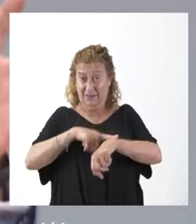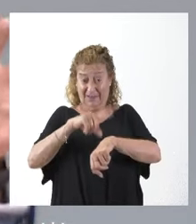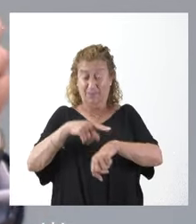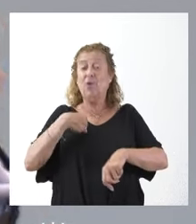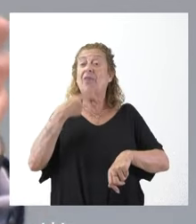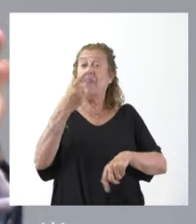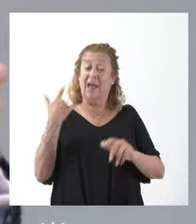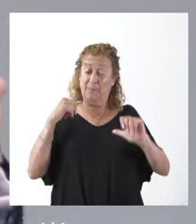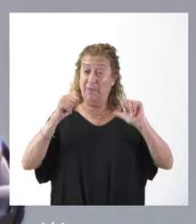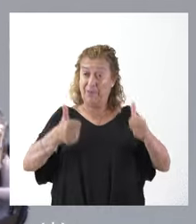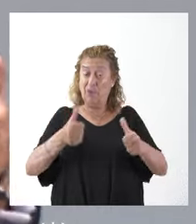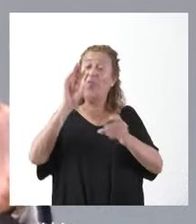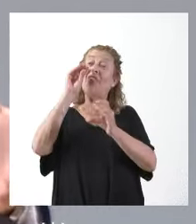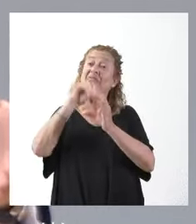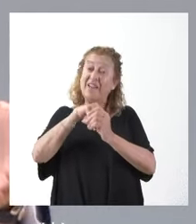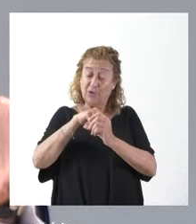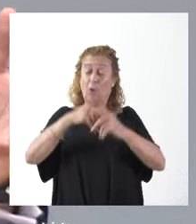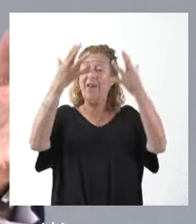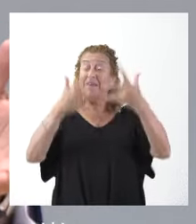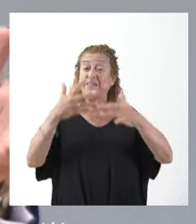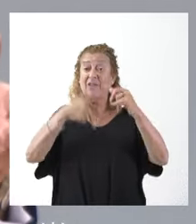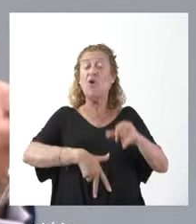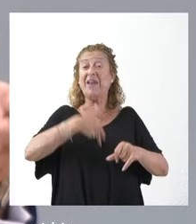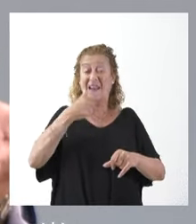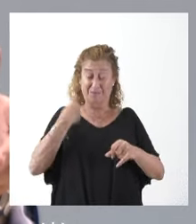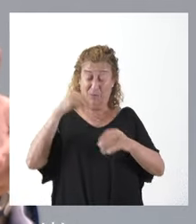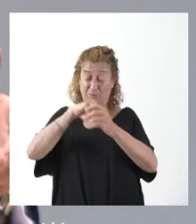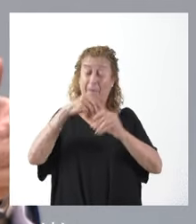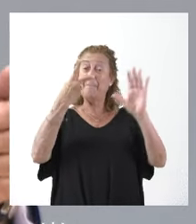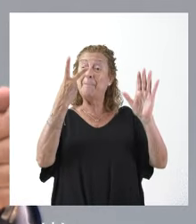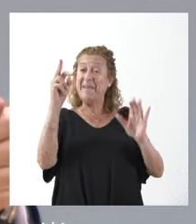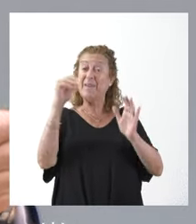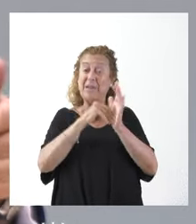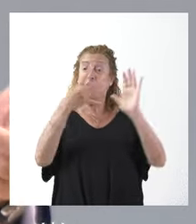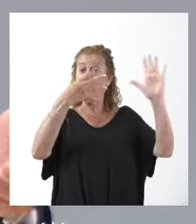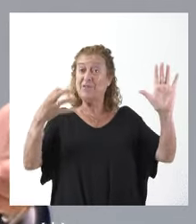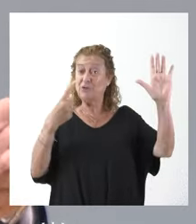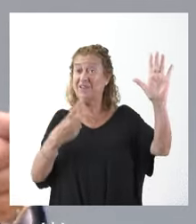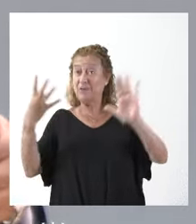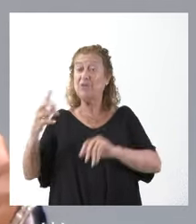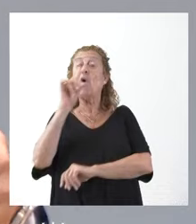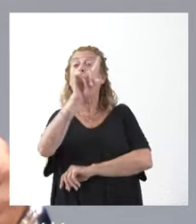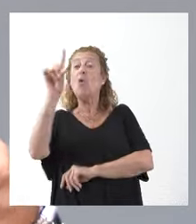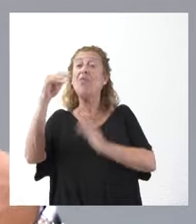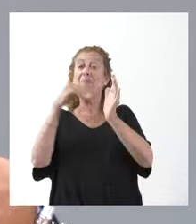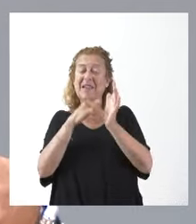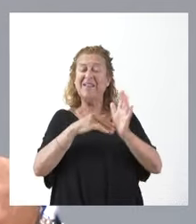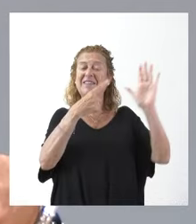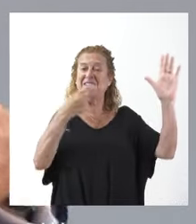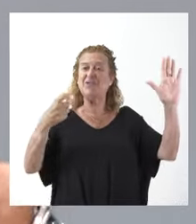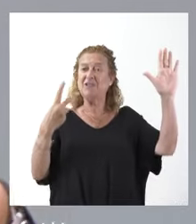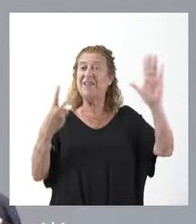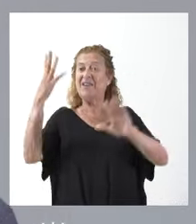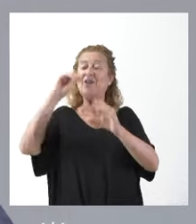comentaba al principio, dentro de los de Administración general, de esos 20.974, 11.675 son